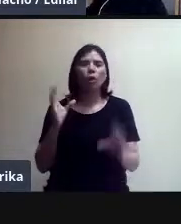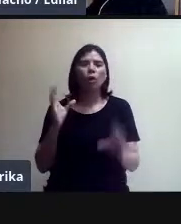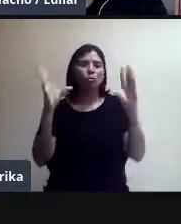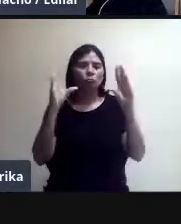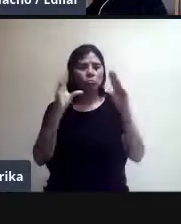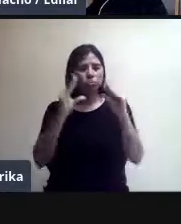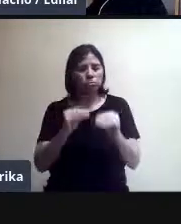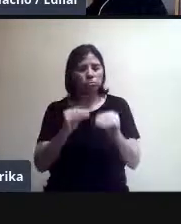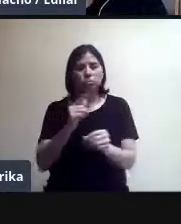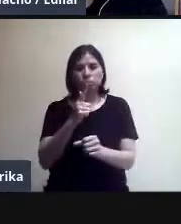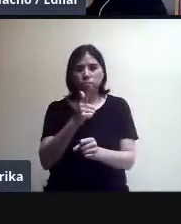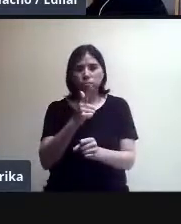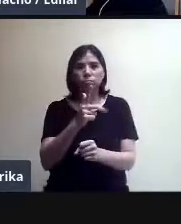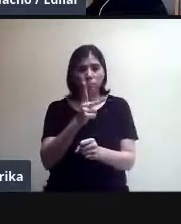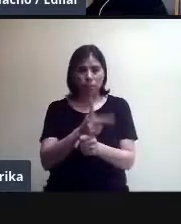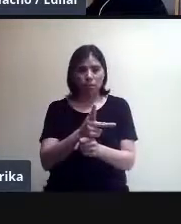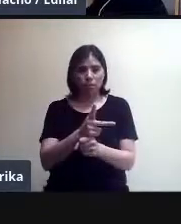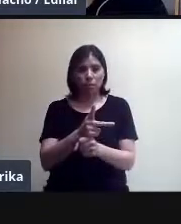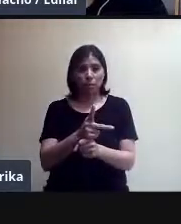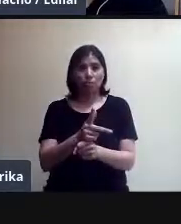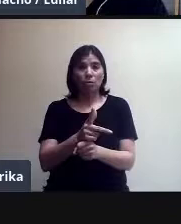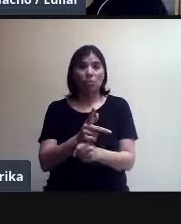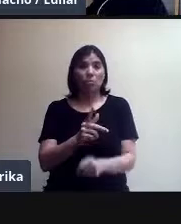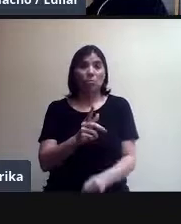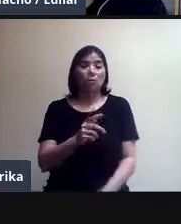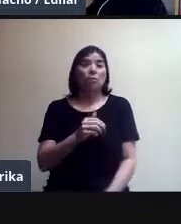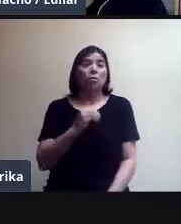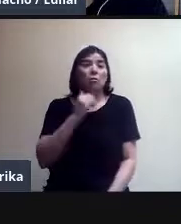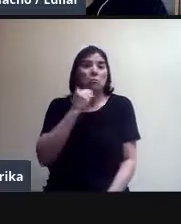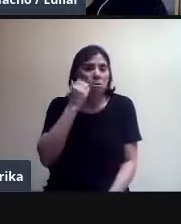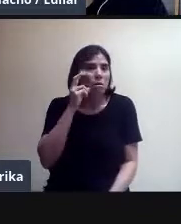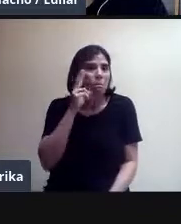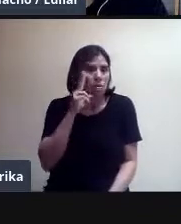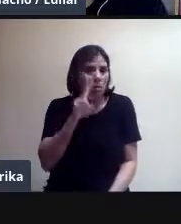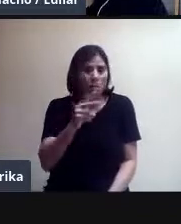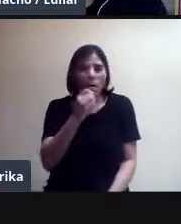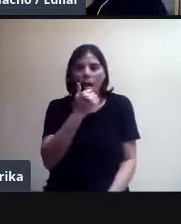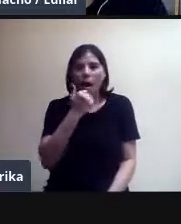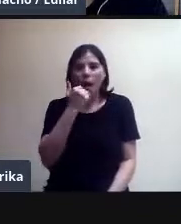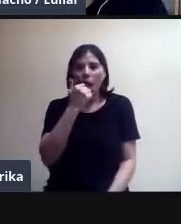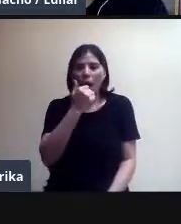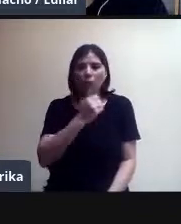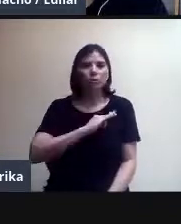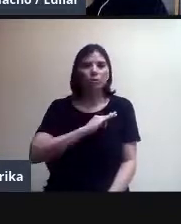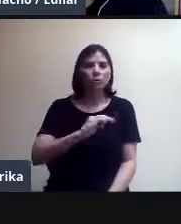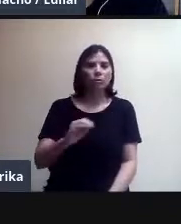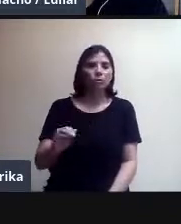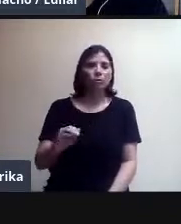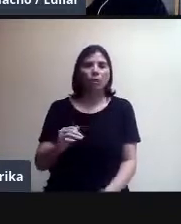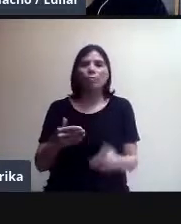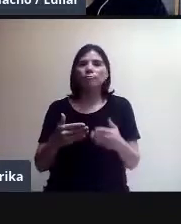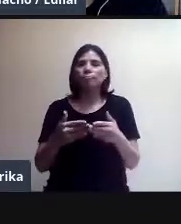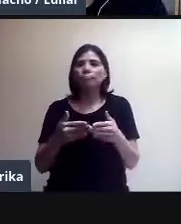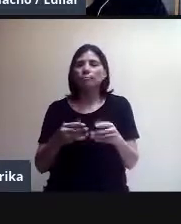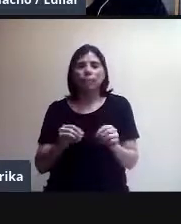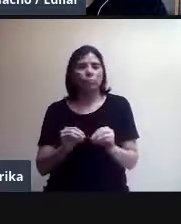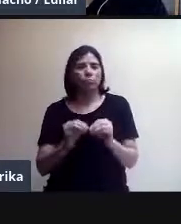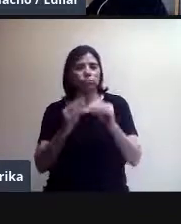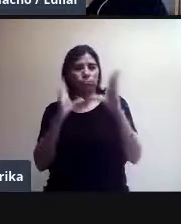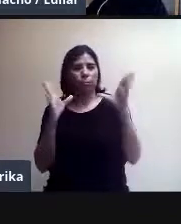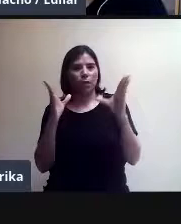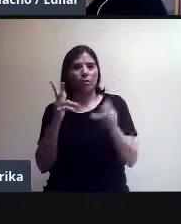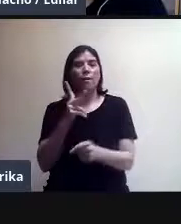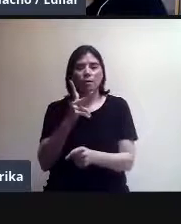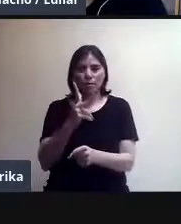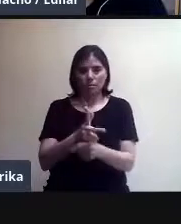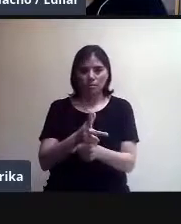solicitarles que activen la cámara. Ahora bien, la activación de la cámara consume ancho de